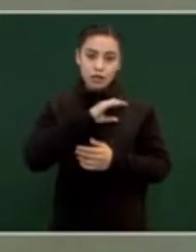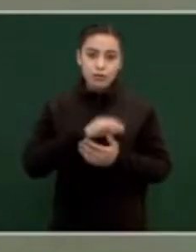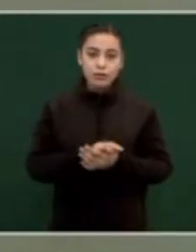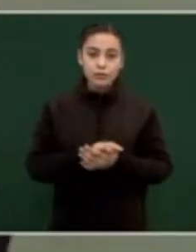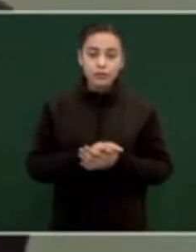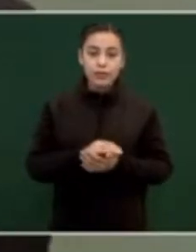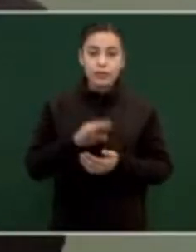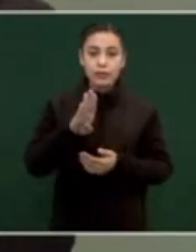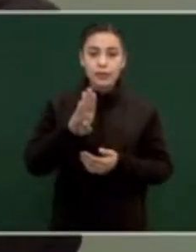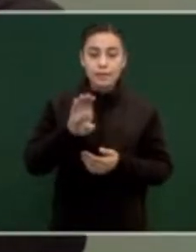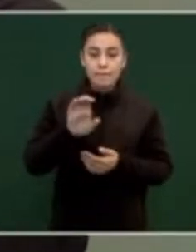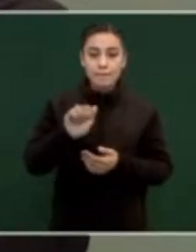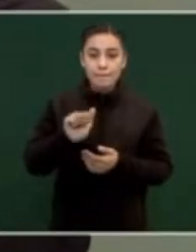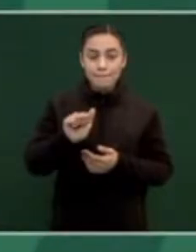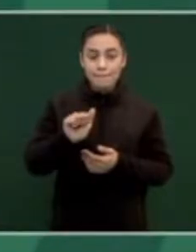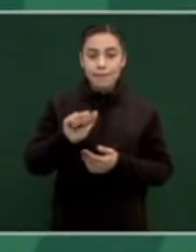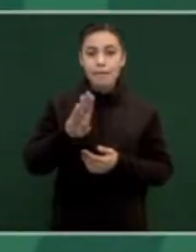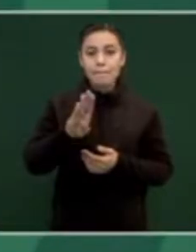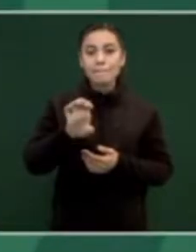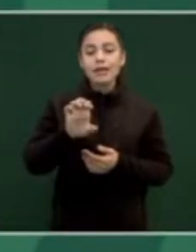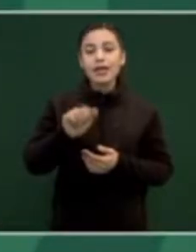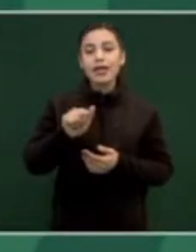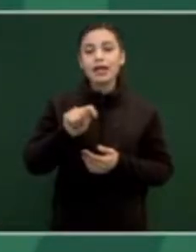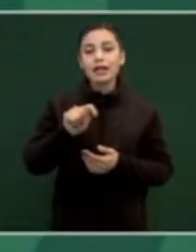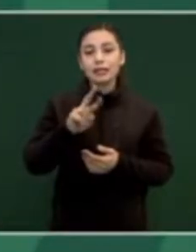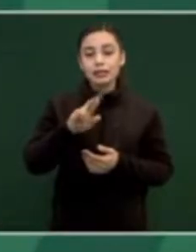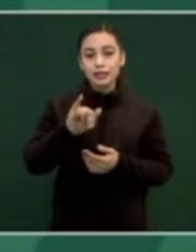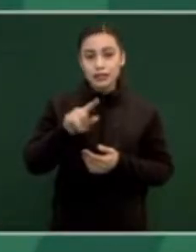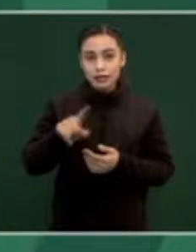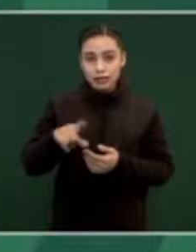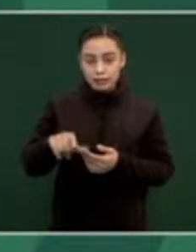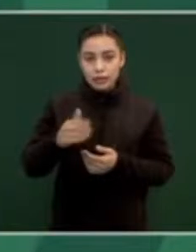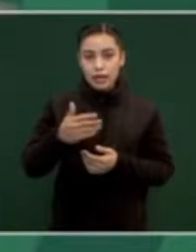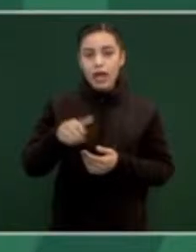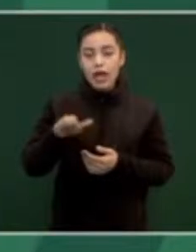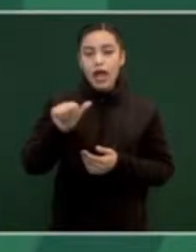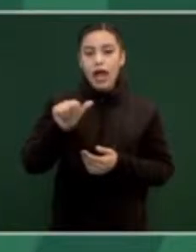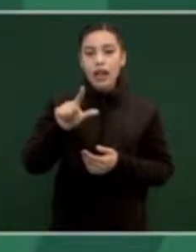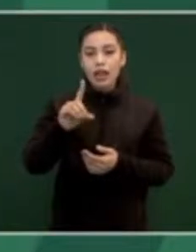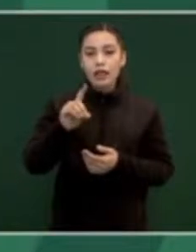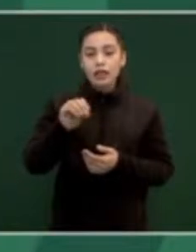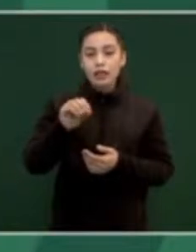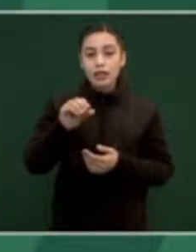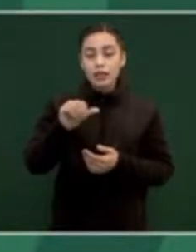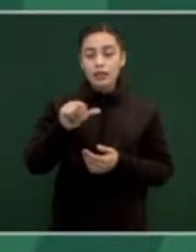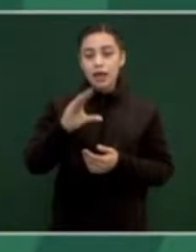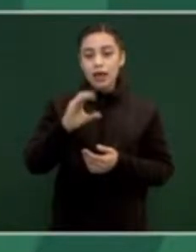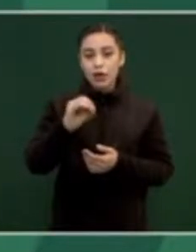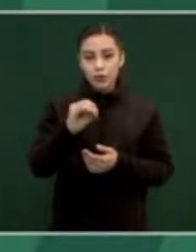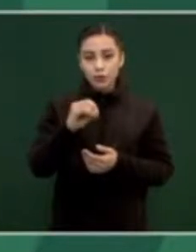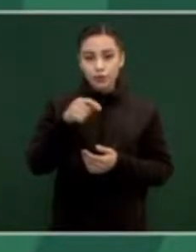Beatriz Aldaco. Aldaco, de aquí, de Sonora. Beatriz. O sí,